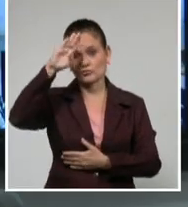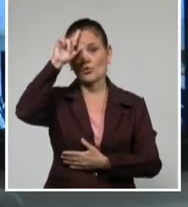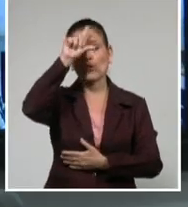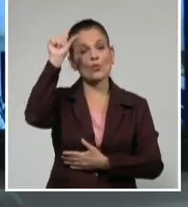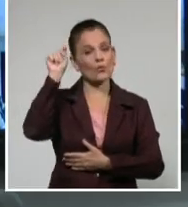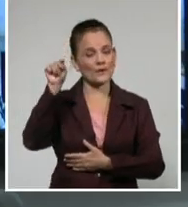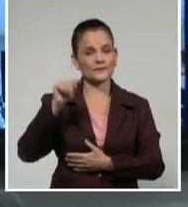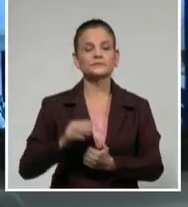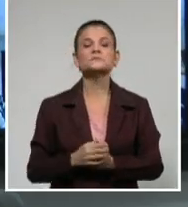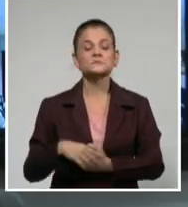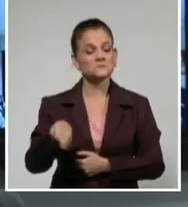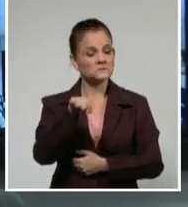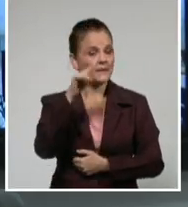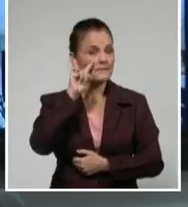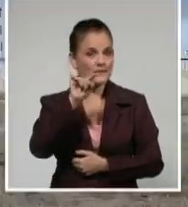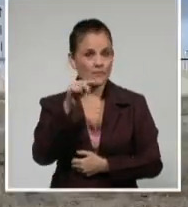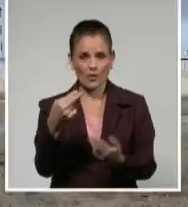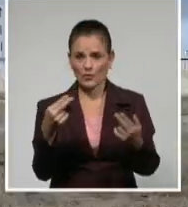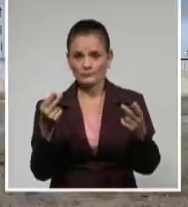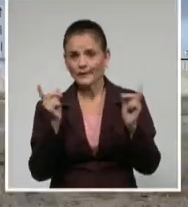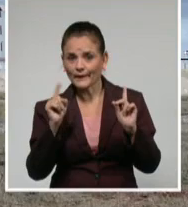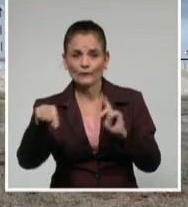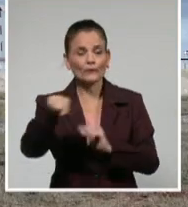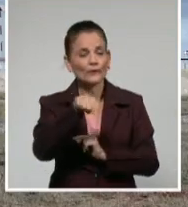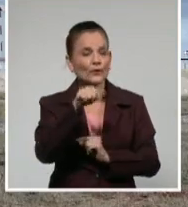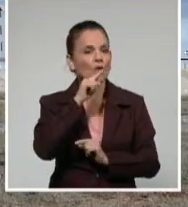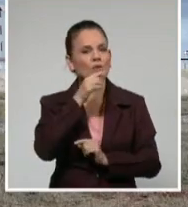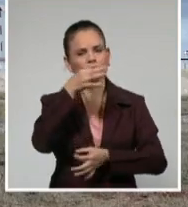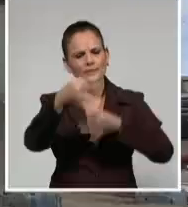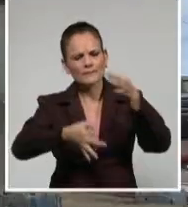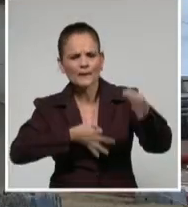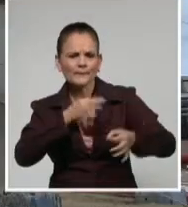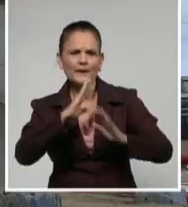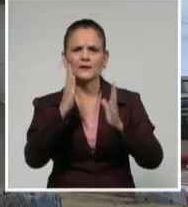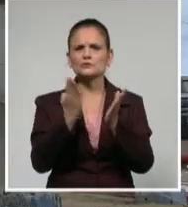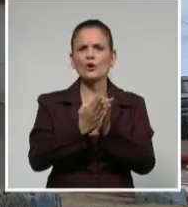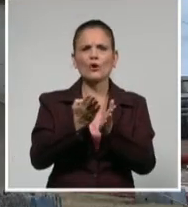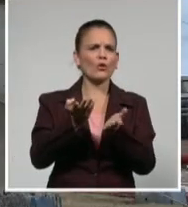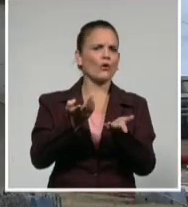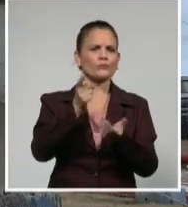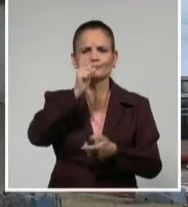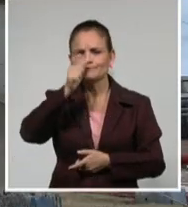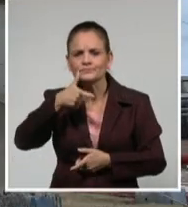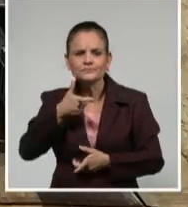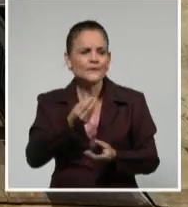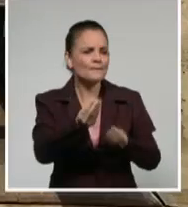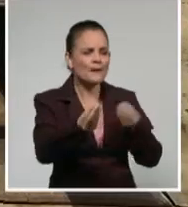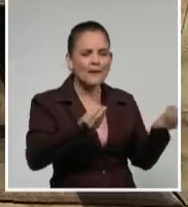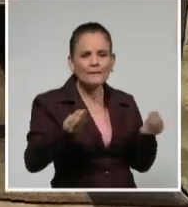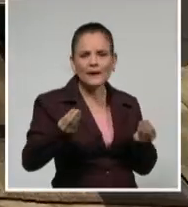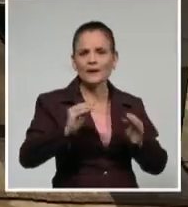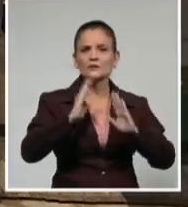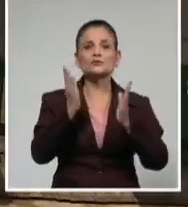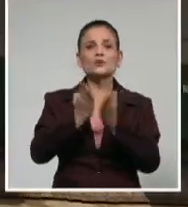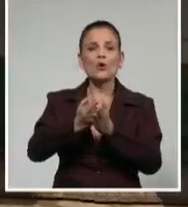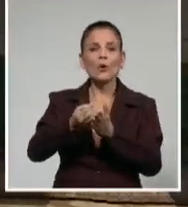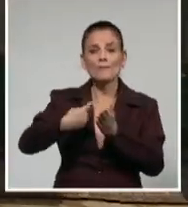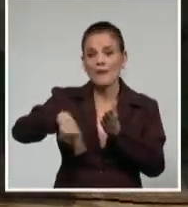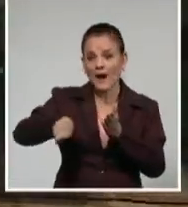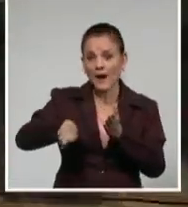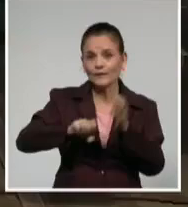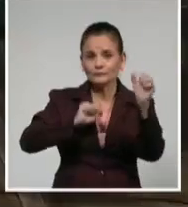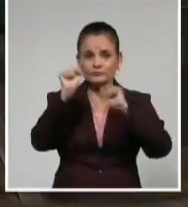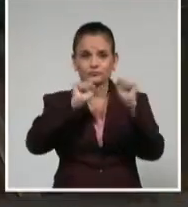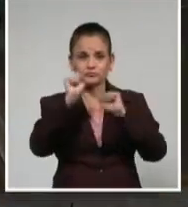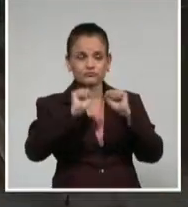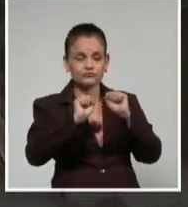enfatizó en que el combustible asignado a la generación base del Sistema Eléctrico Nacional y a otras fuentes